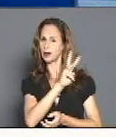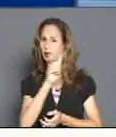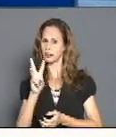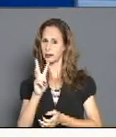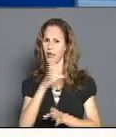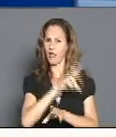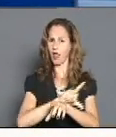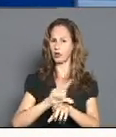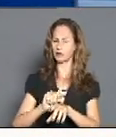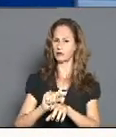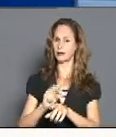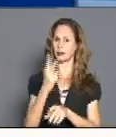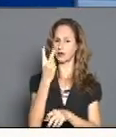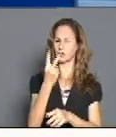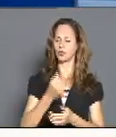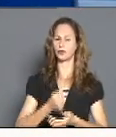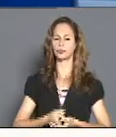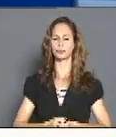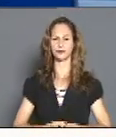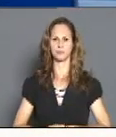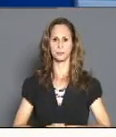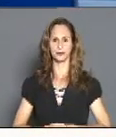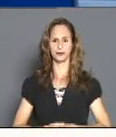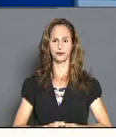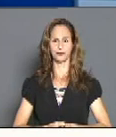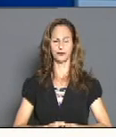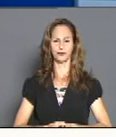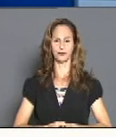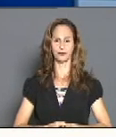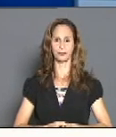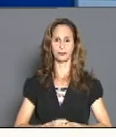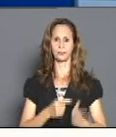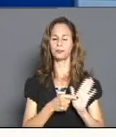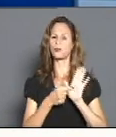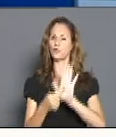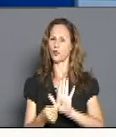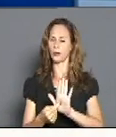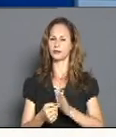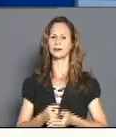Antilla con dos focos activos. Vamos a ver los casos activos en la siguiente imagen.